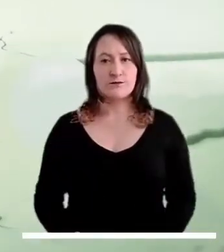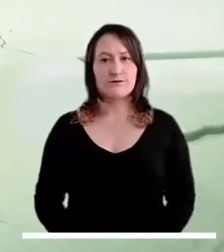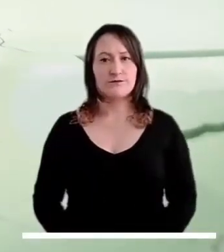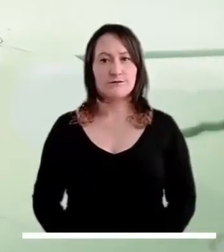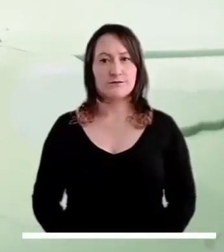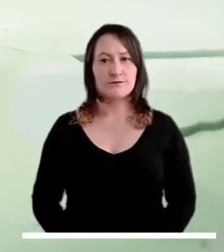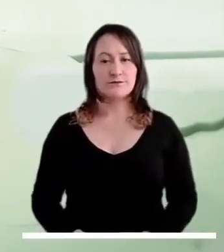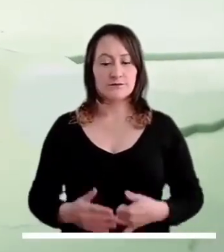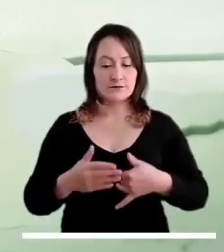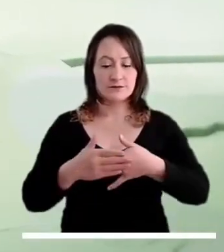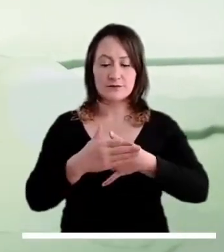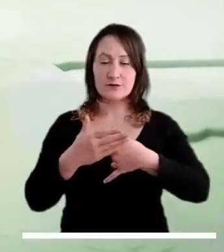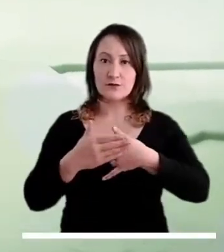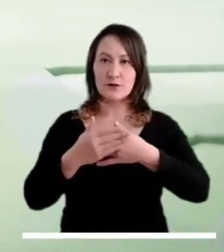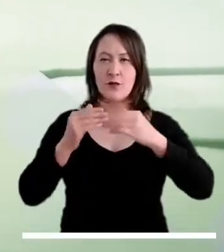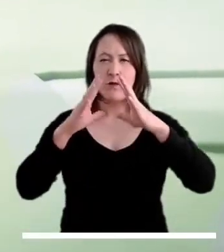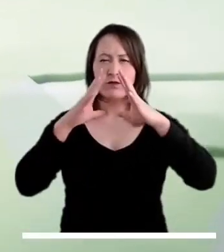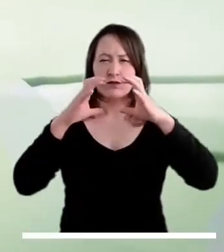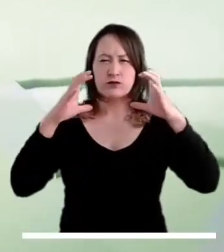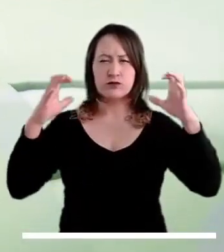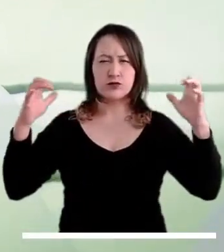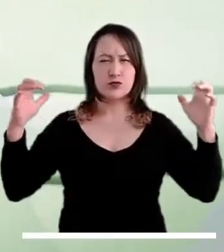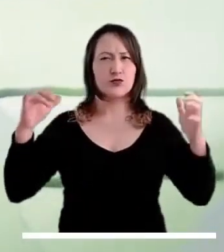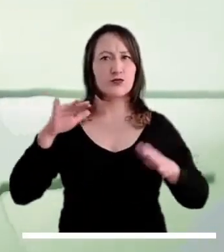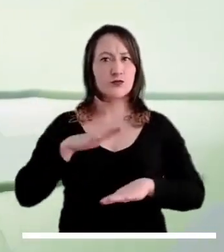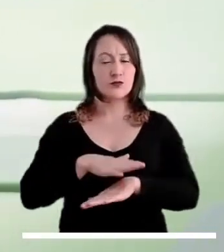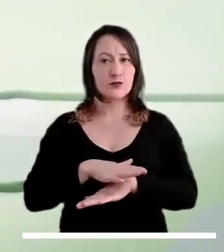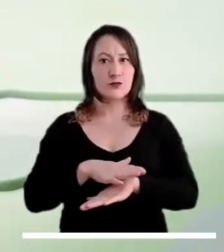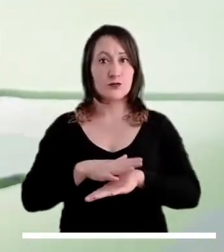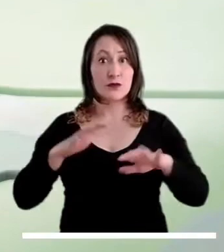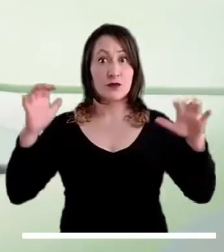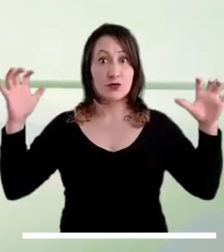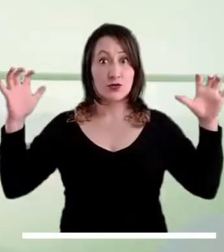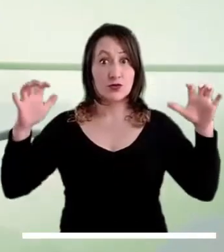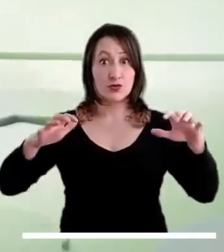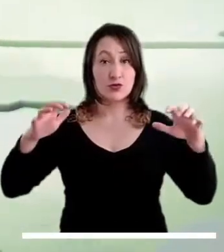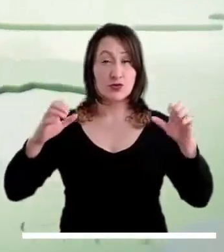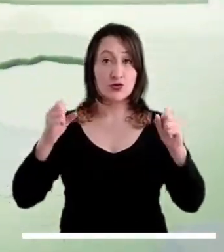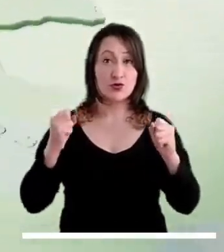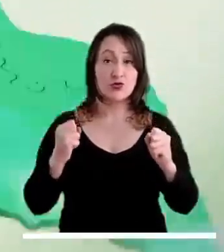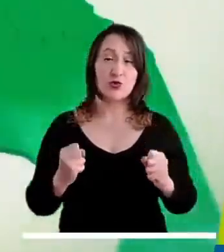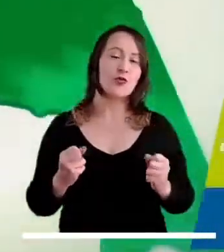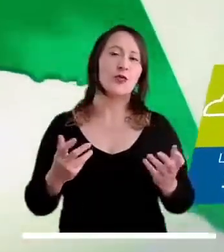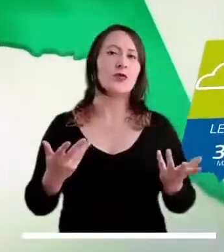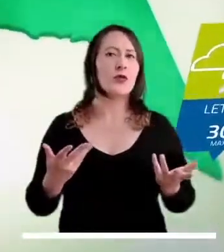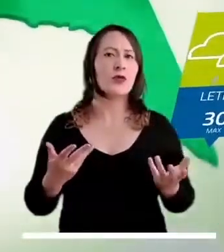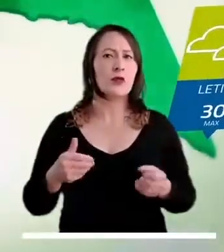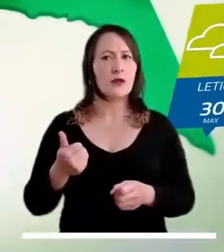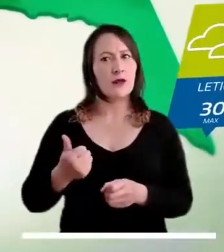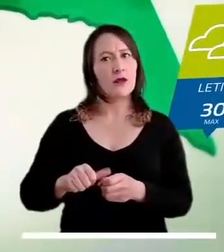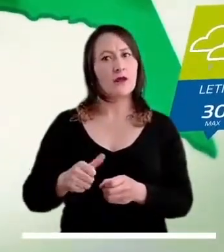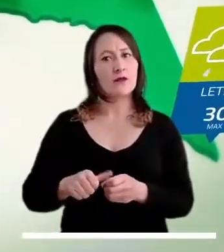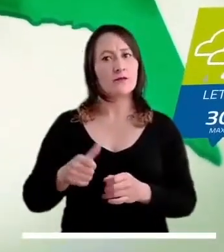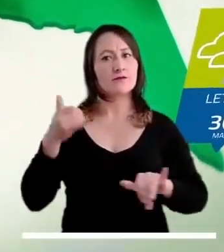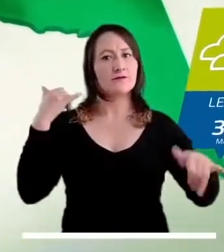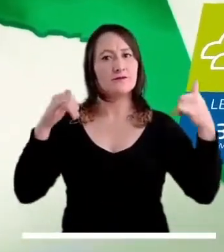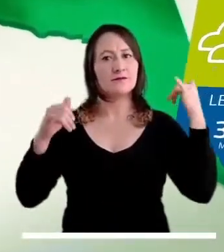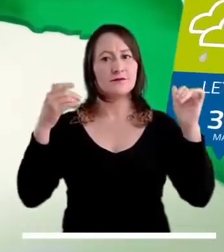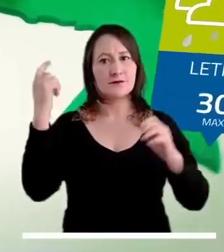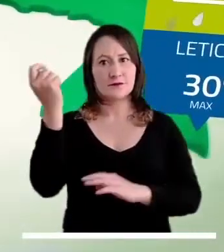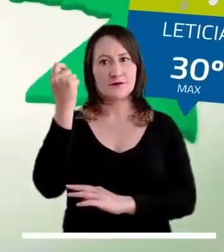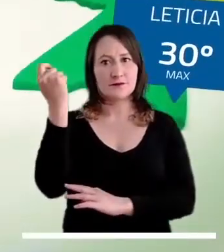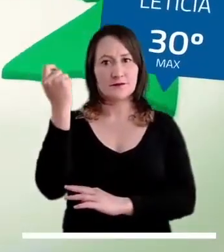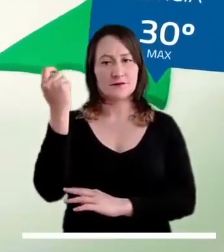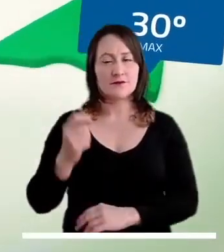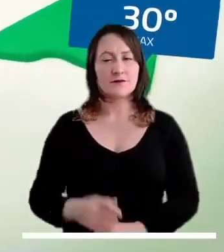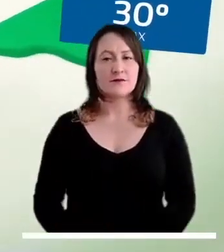la tarde. Lluvias intensas se esperan en algunos sectores de Arauca, Casanare y Meta. En la Amazonía el cielo estará encapotado, lo